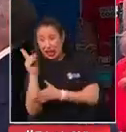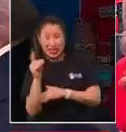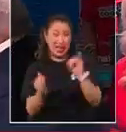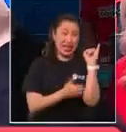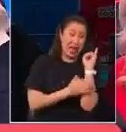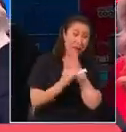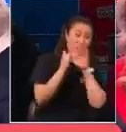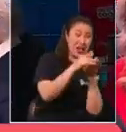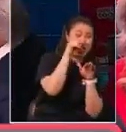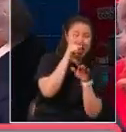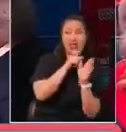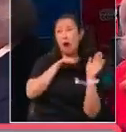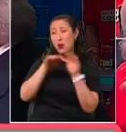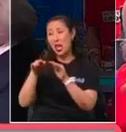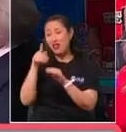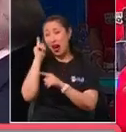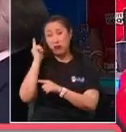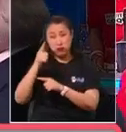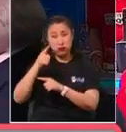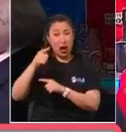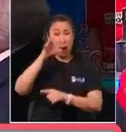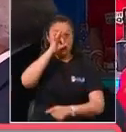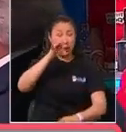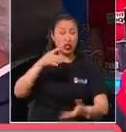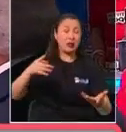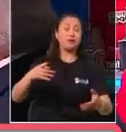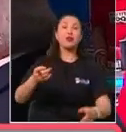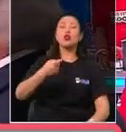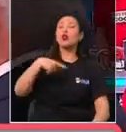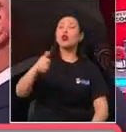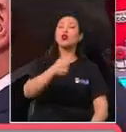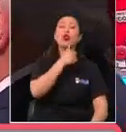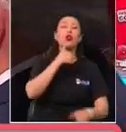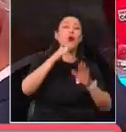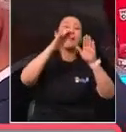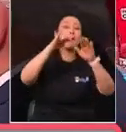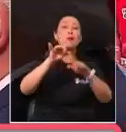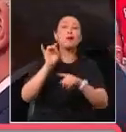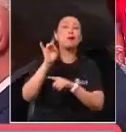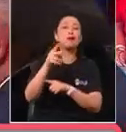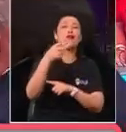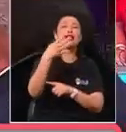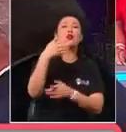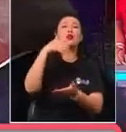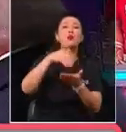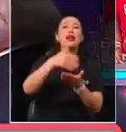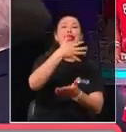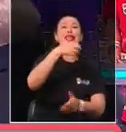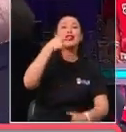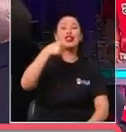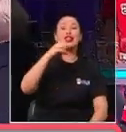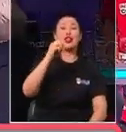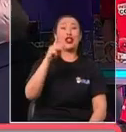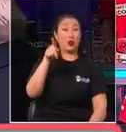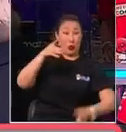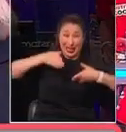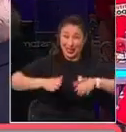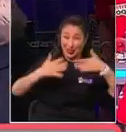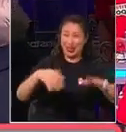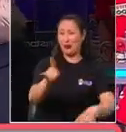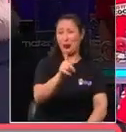logramos juntar a todos frente a la cuenta 24.500-03. Tú no habías nacido, pero ¿qué te parece todo, Influencer?